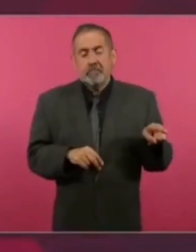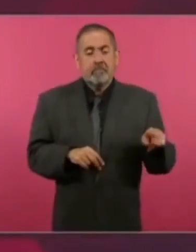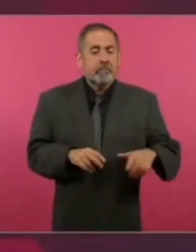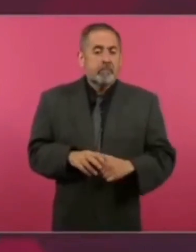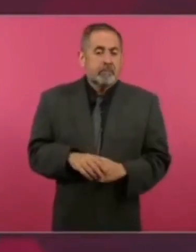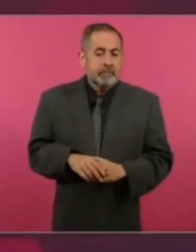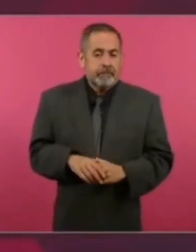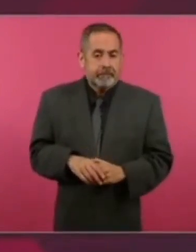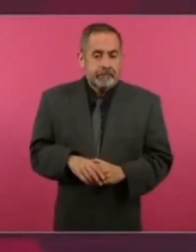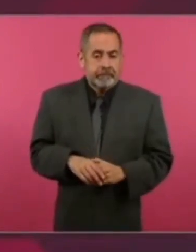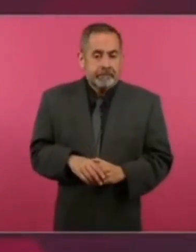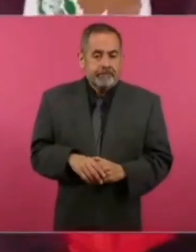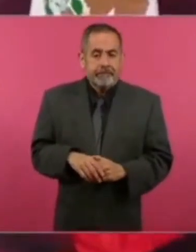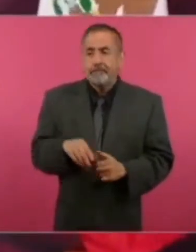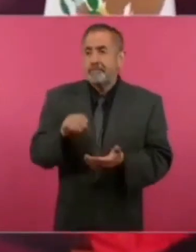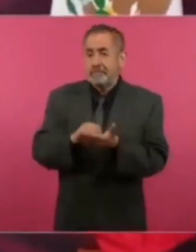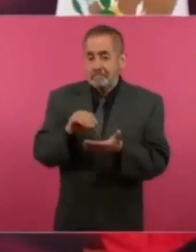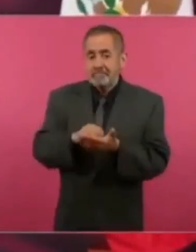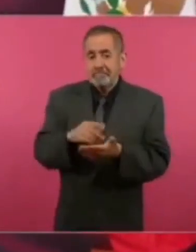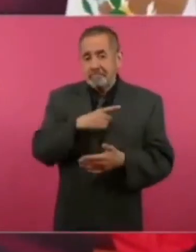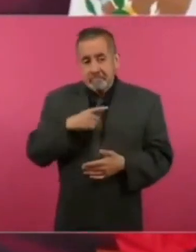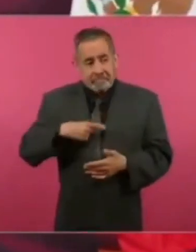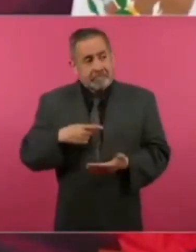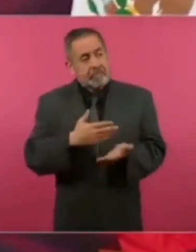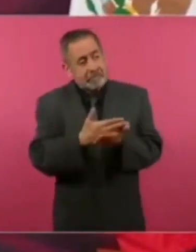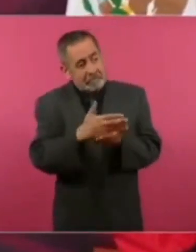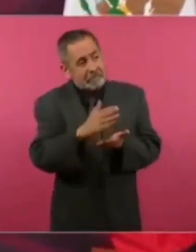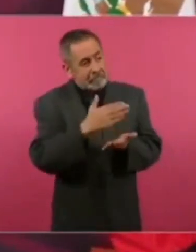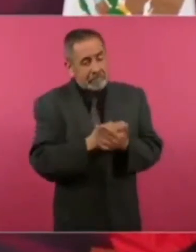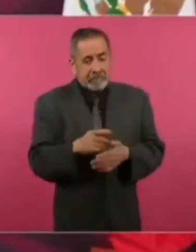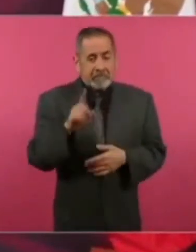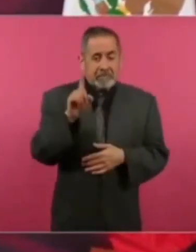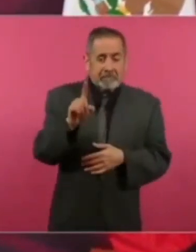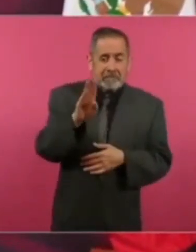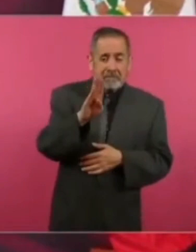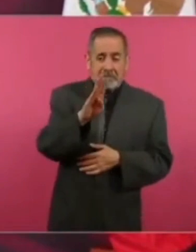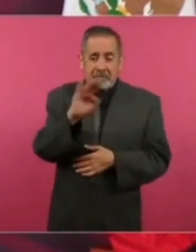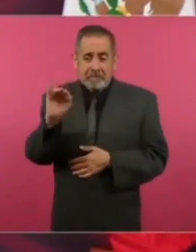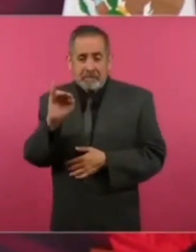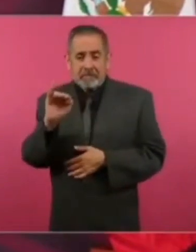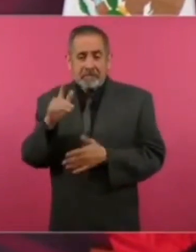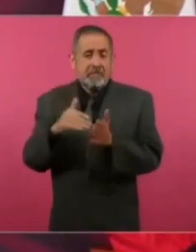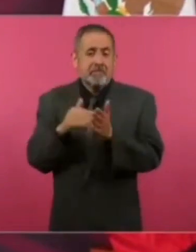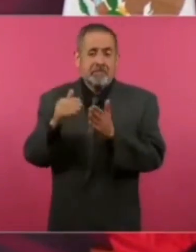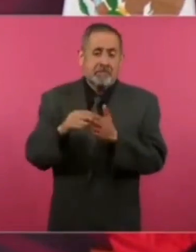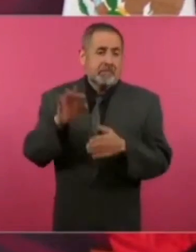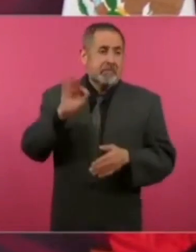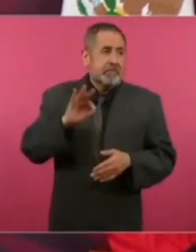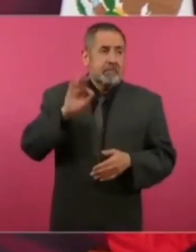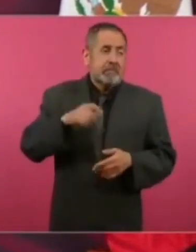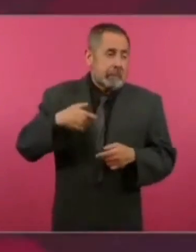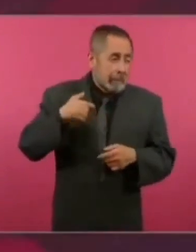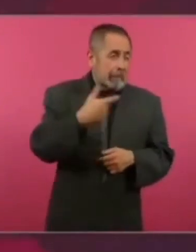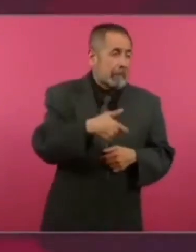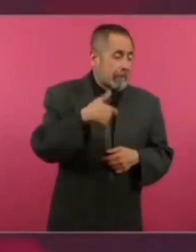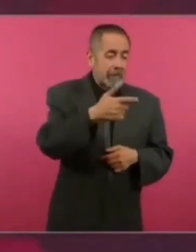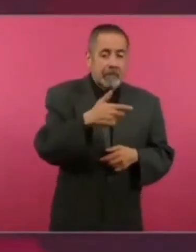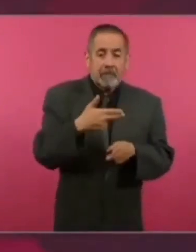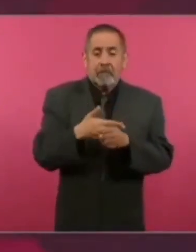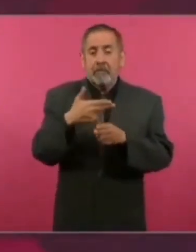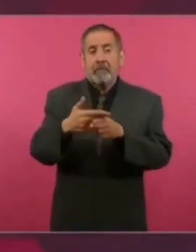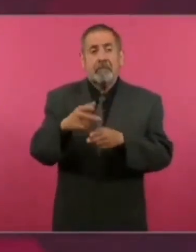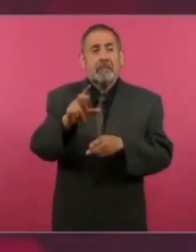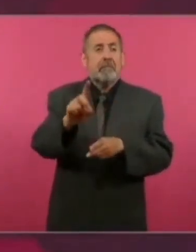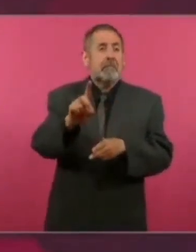y se debe todavía un billón de intereses se va a terminar esto de pagar en 30